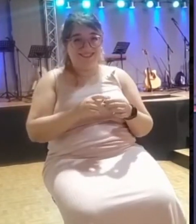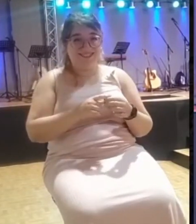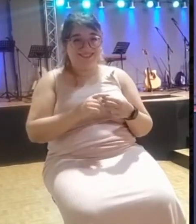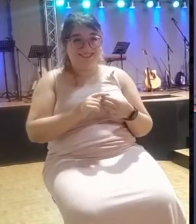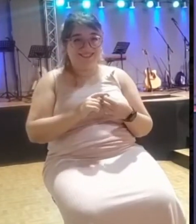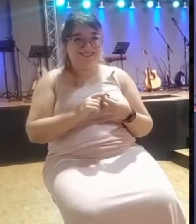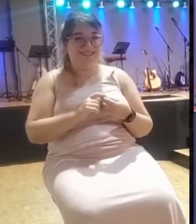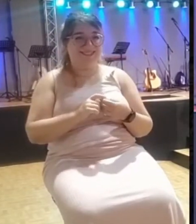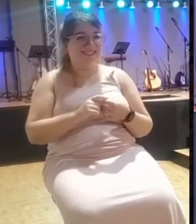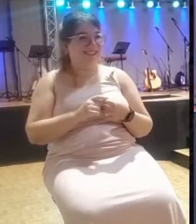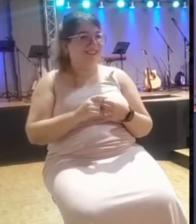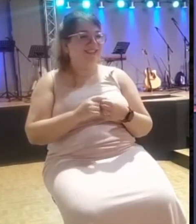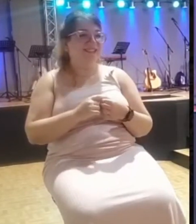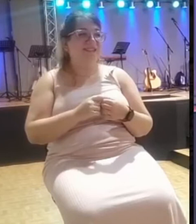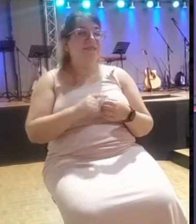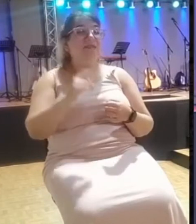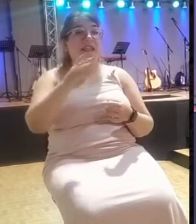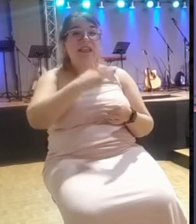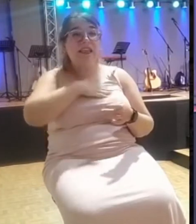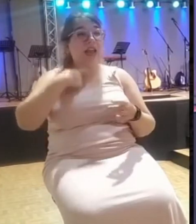Anacondia y había un hombre con un cuchillo.